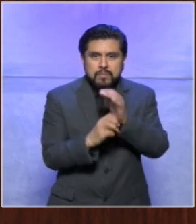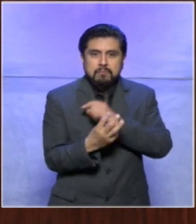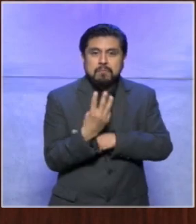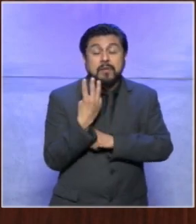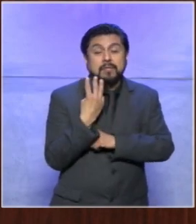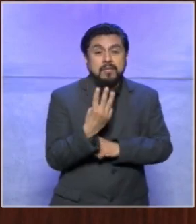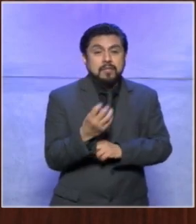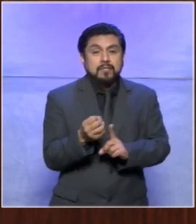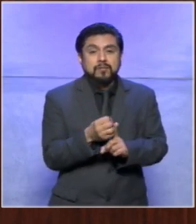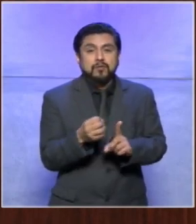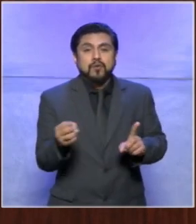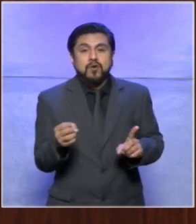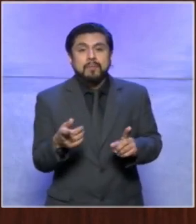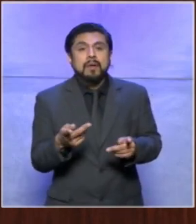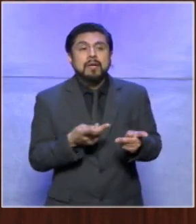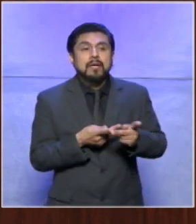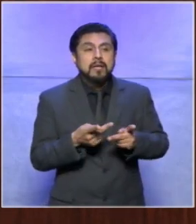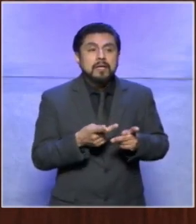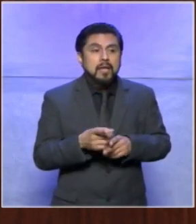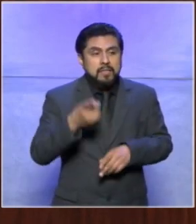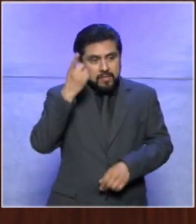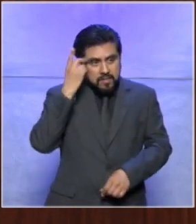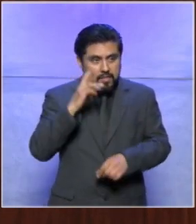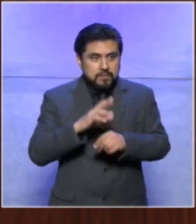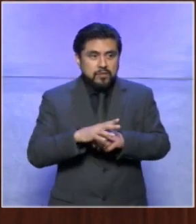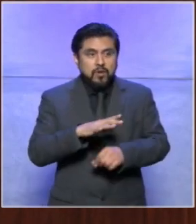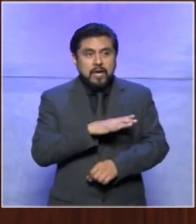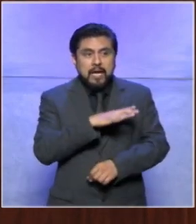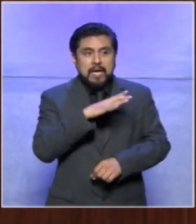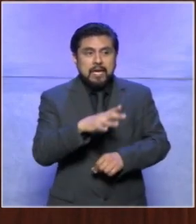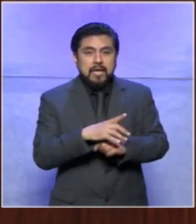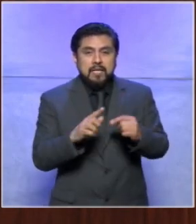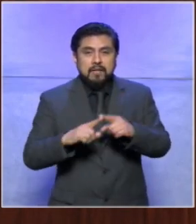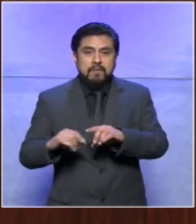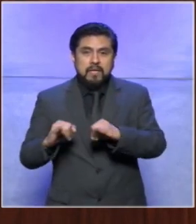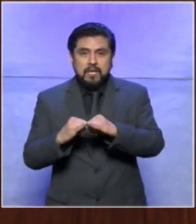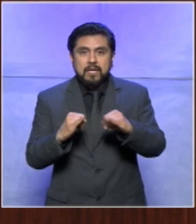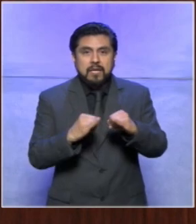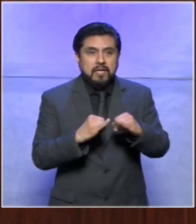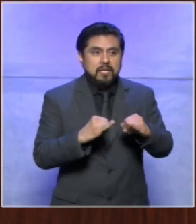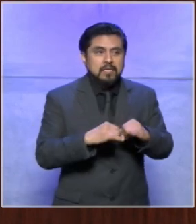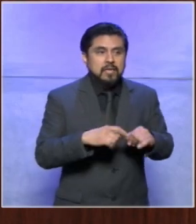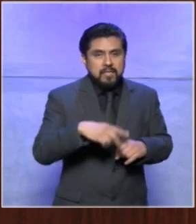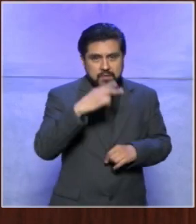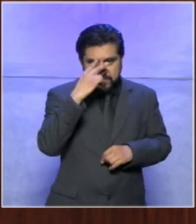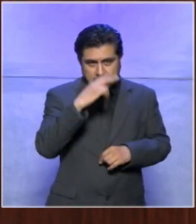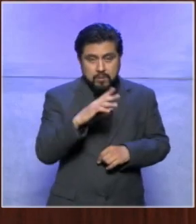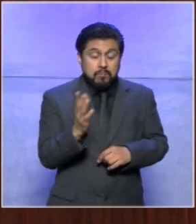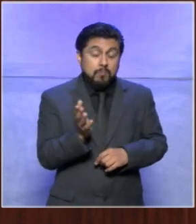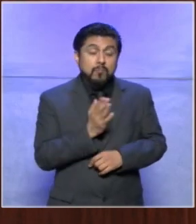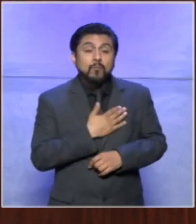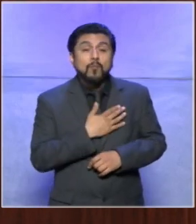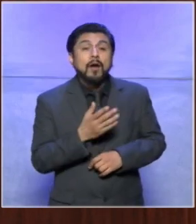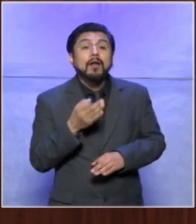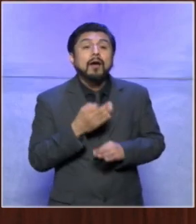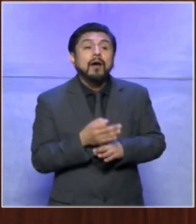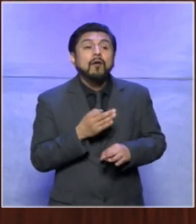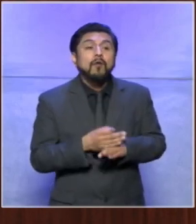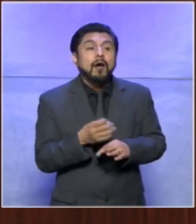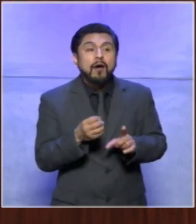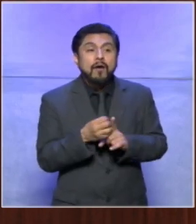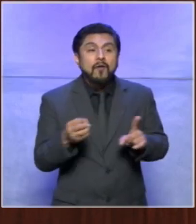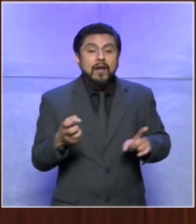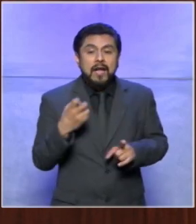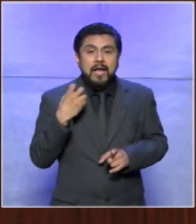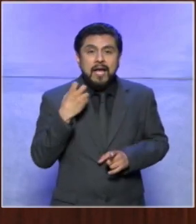que organiza la de gerín la dirección general de relaciones institucionales nacionales y que bueno está organizando